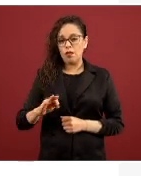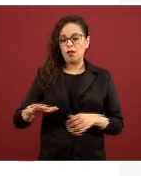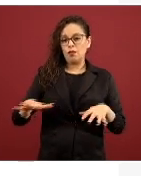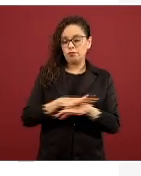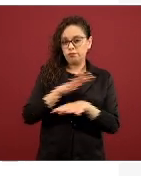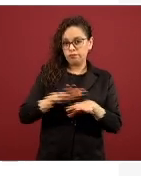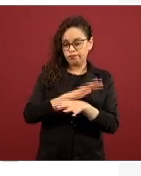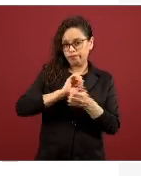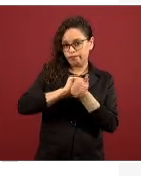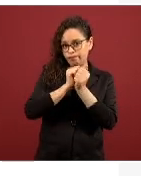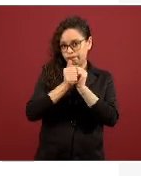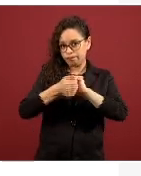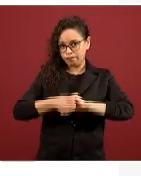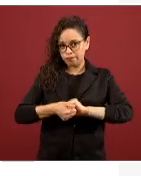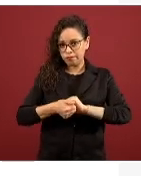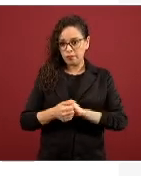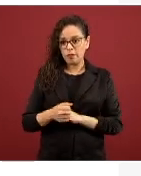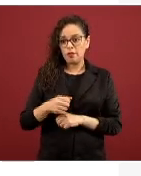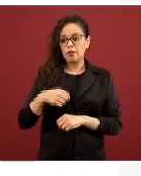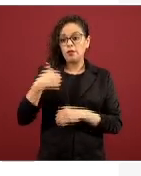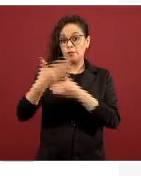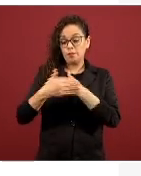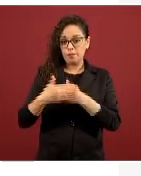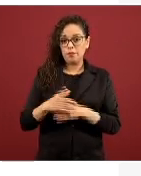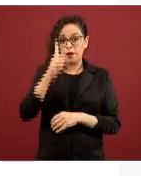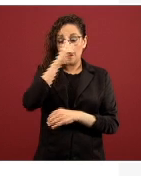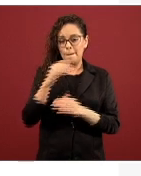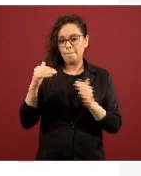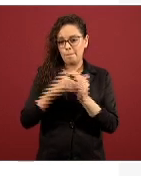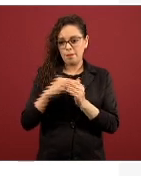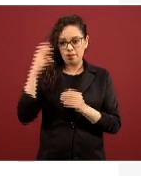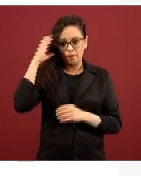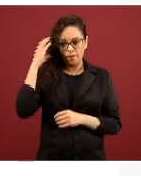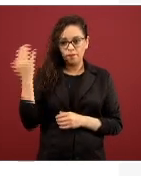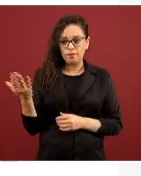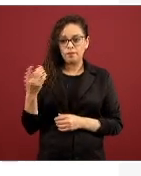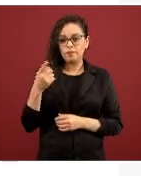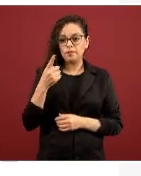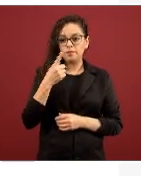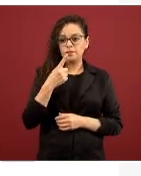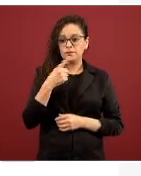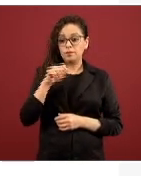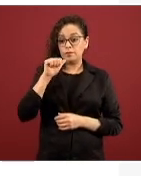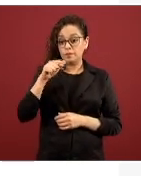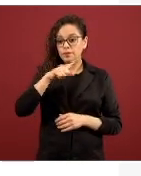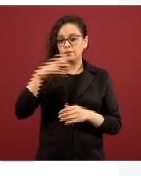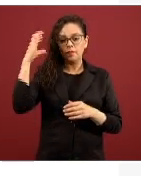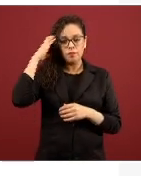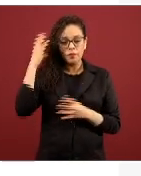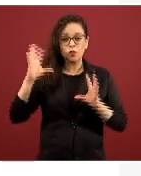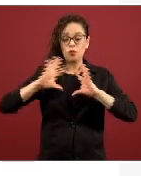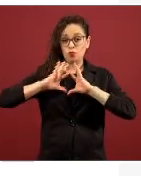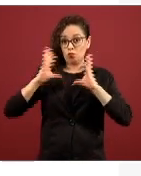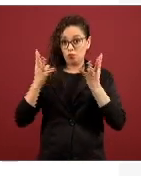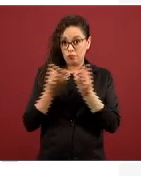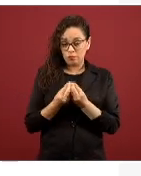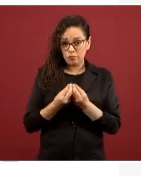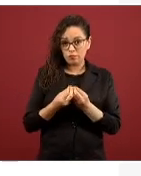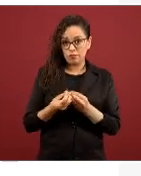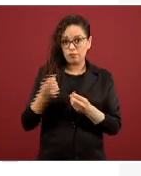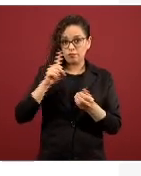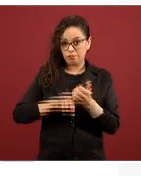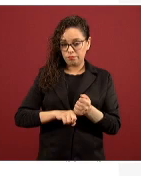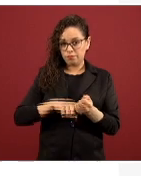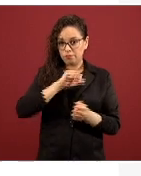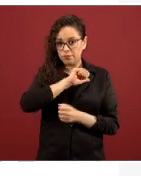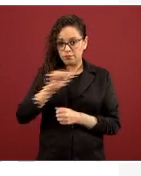camas y expansión hospitalaria, 626 camas. El número total de camas COVID que se puede prever